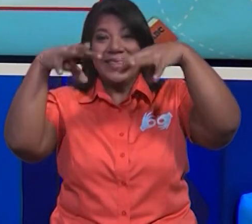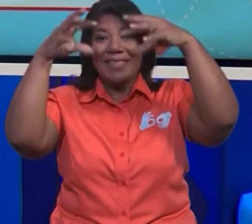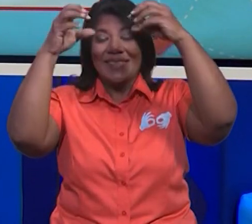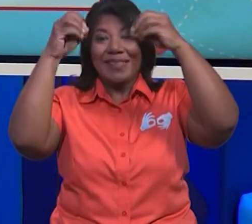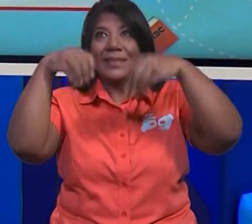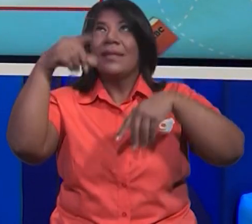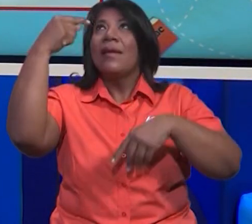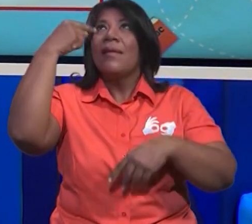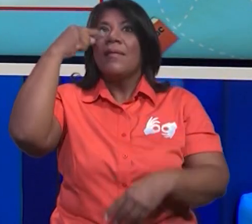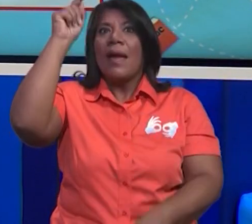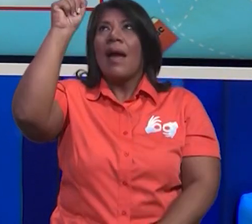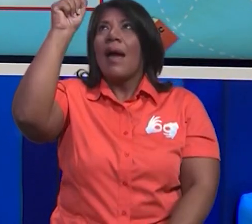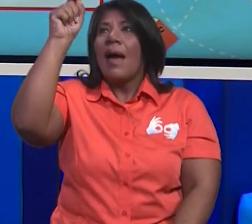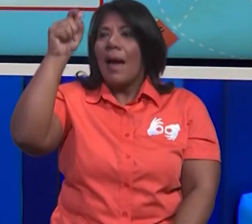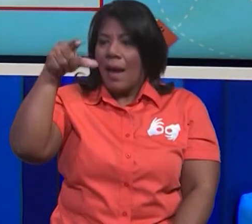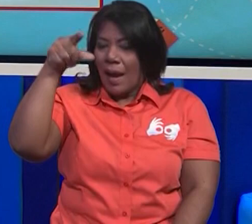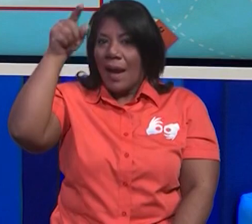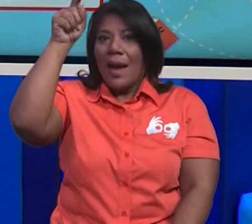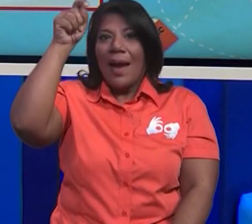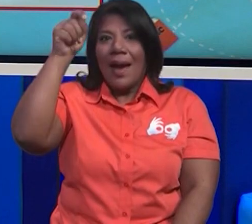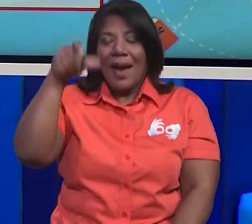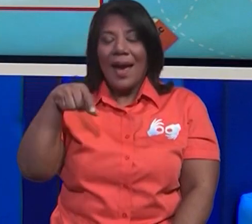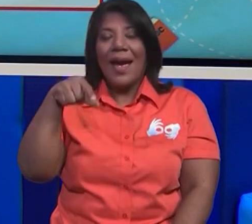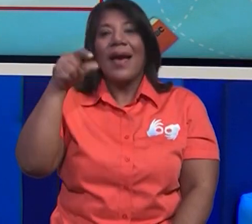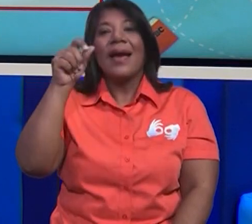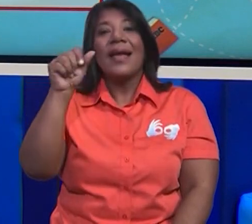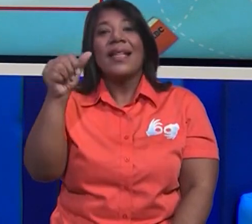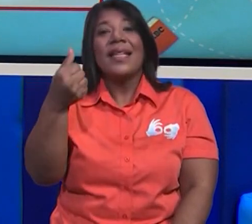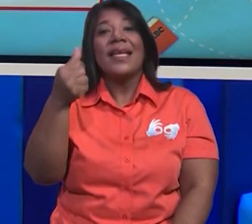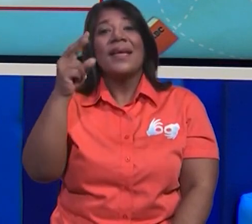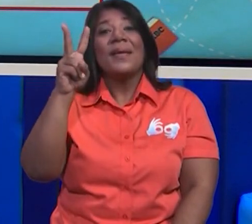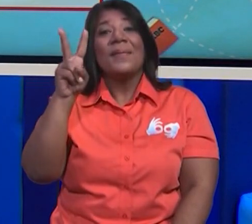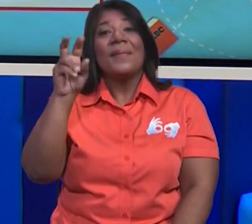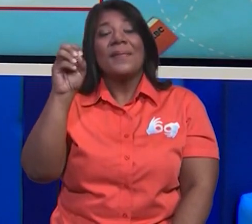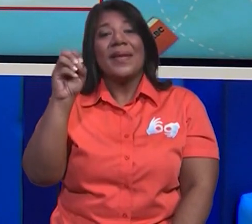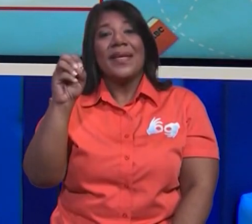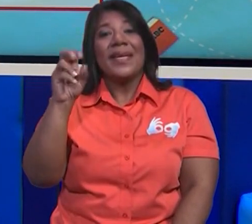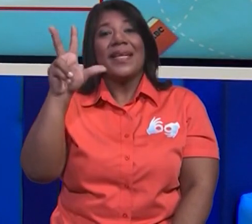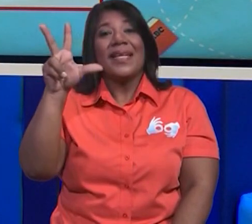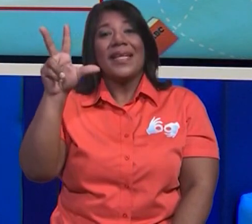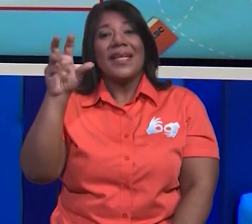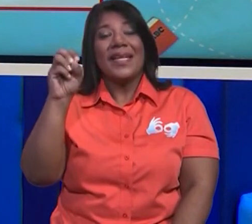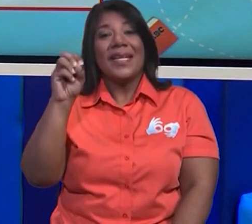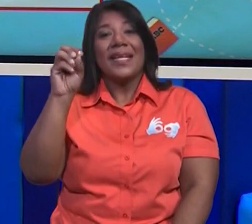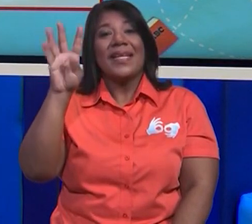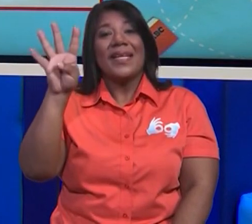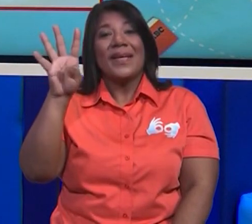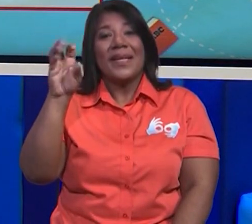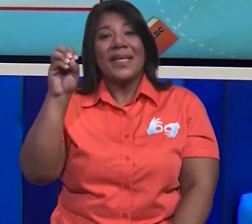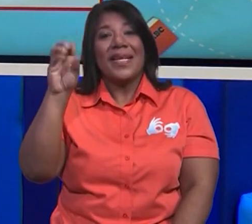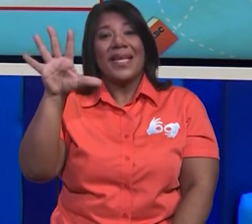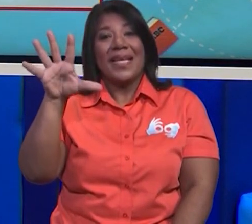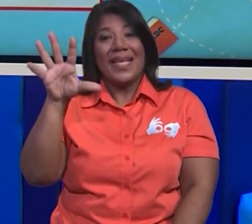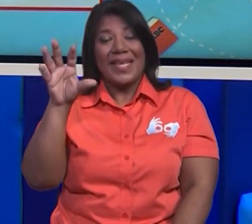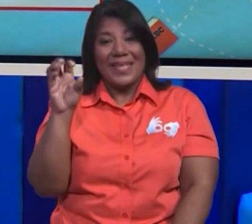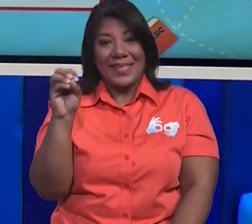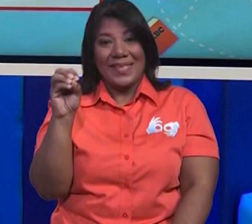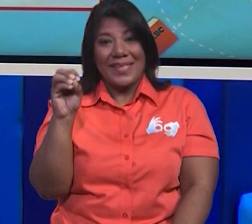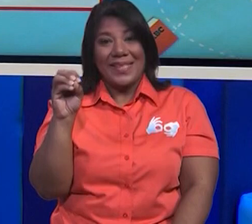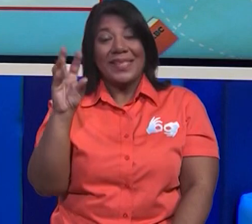las gotas de lluvia caer, 10, 20, 30, 40, 50,